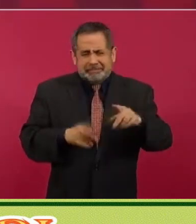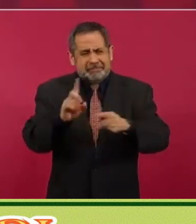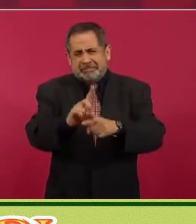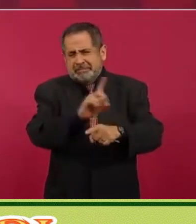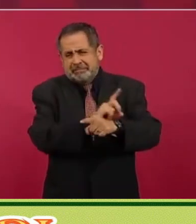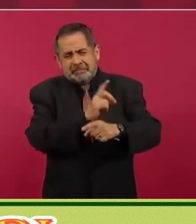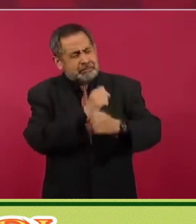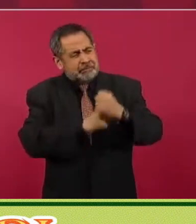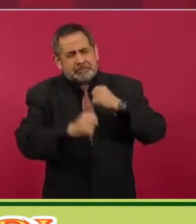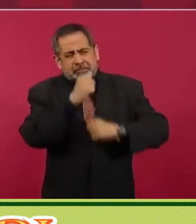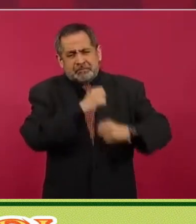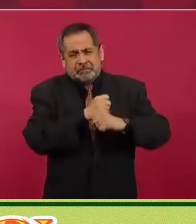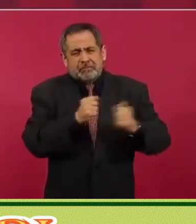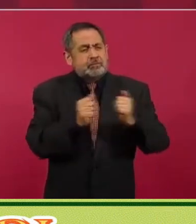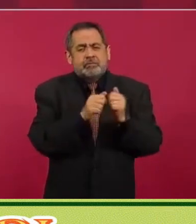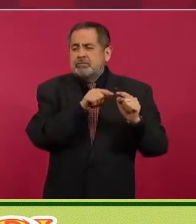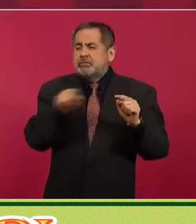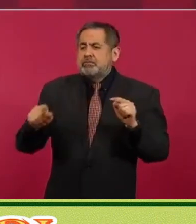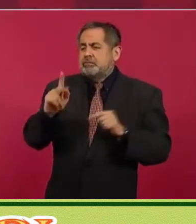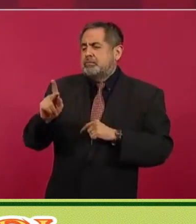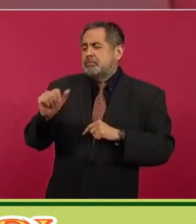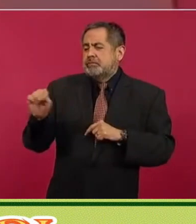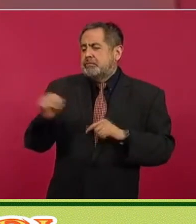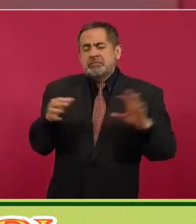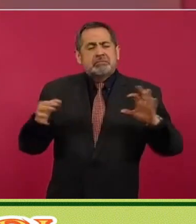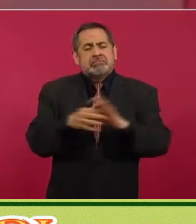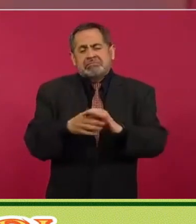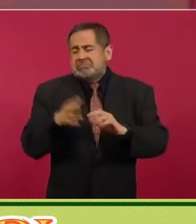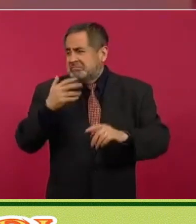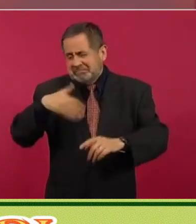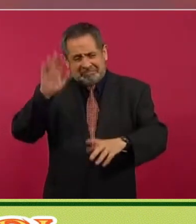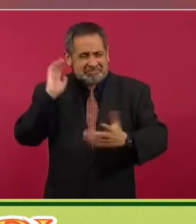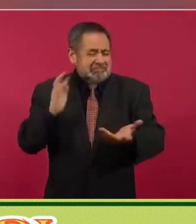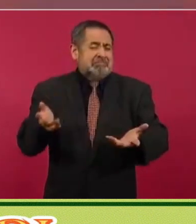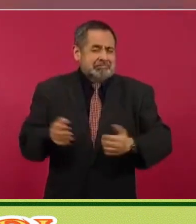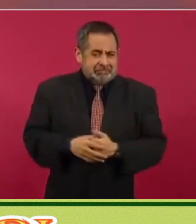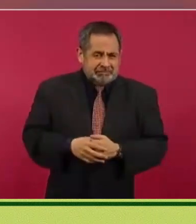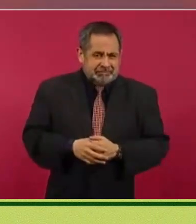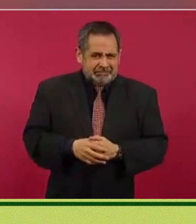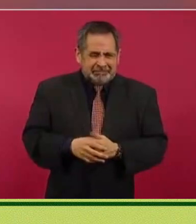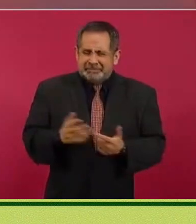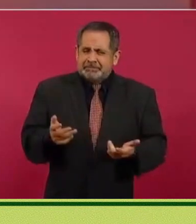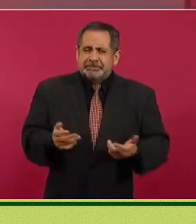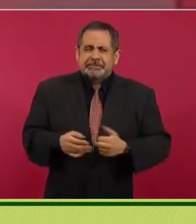hace muchos años relaciones con Pemex, pero bueno,